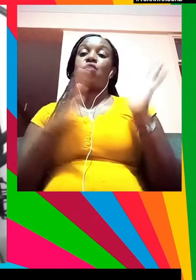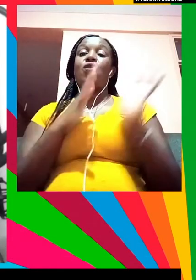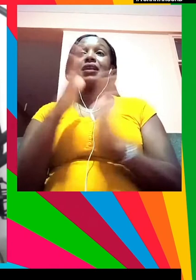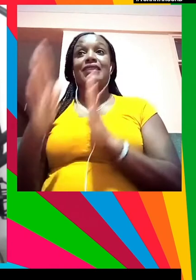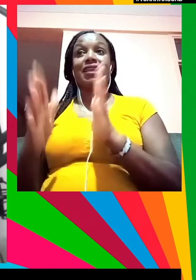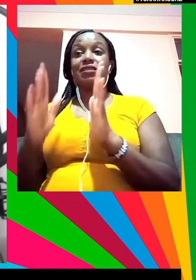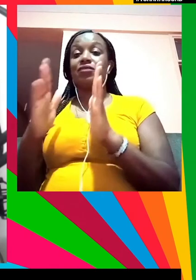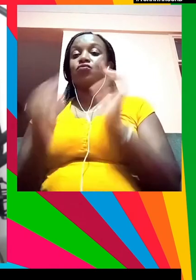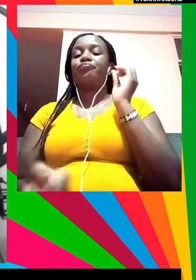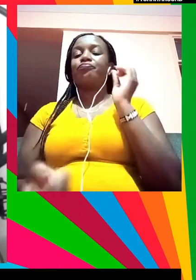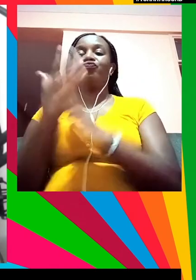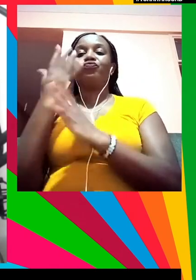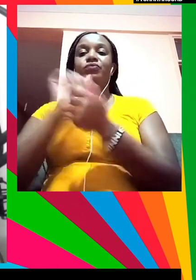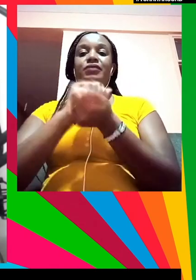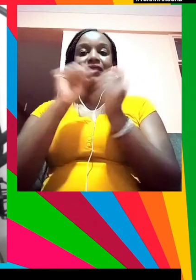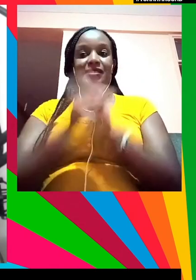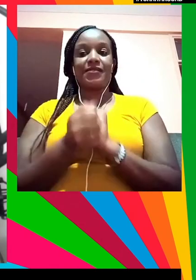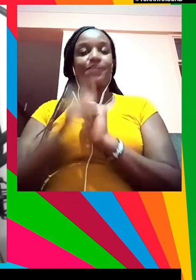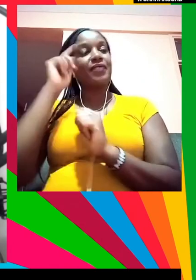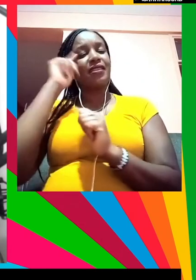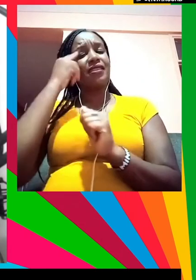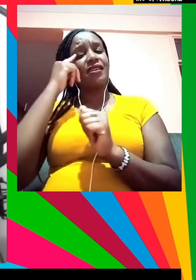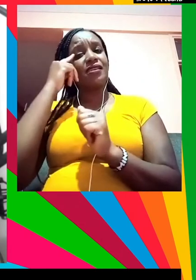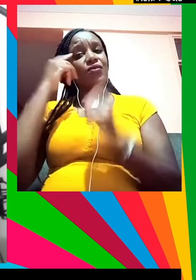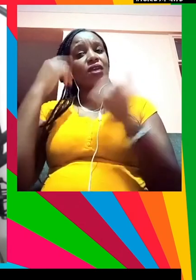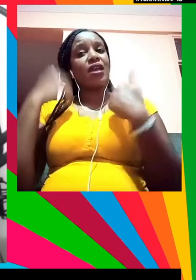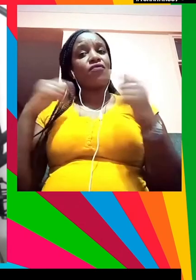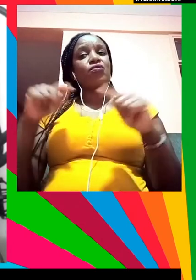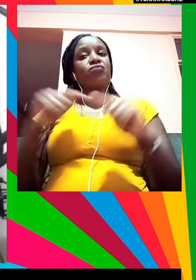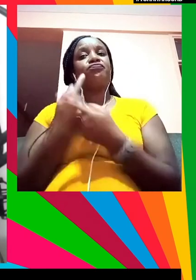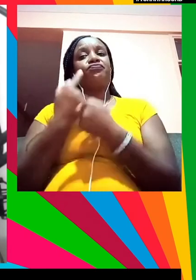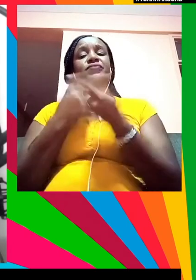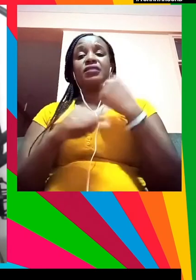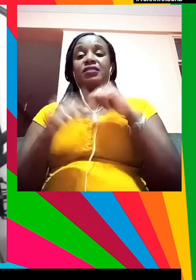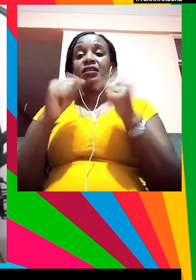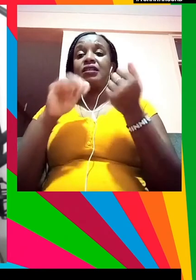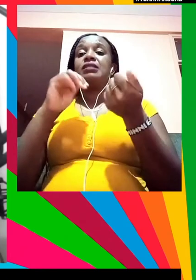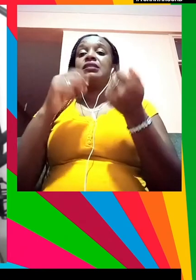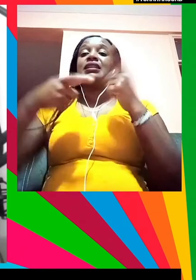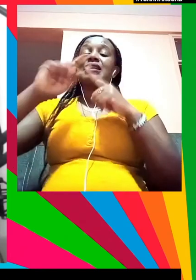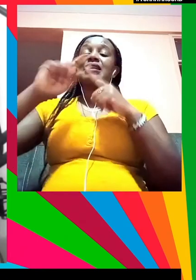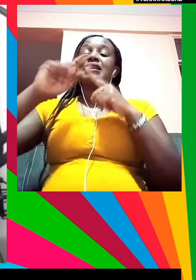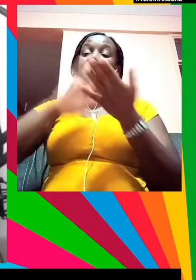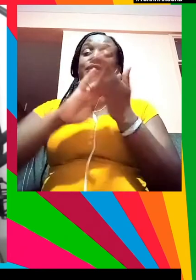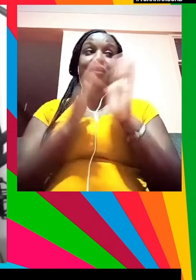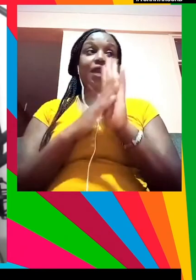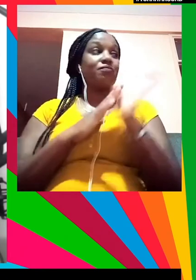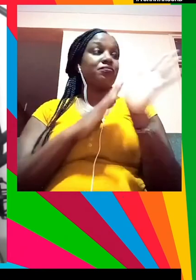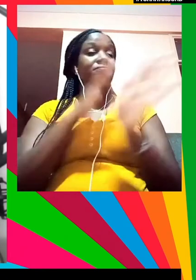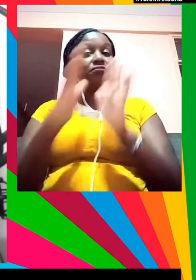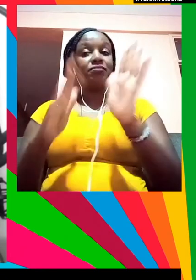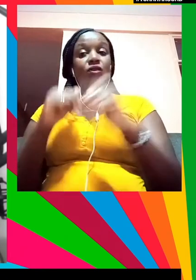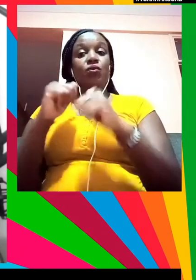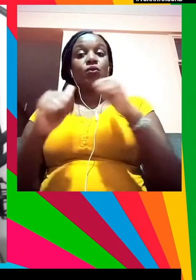para crear el cambio parece que el activismo contemporáneo es una parte mayor de la arquitectura que refuerza las